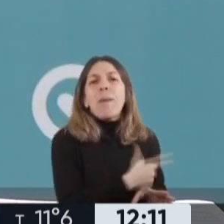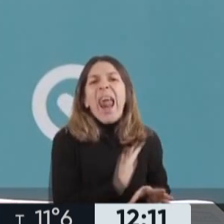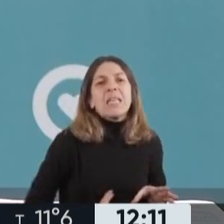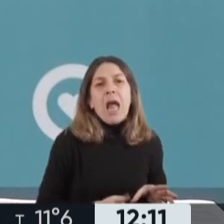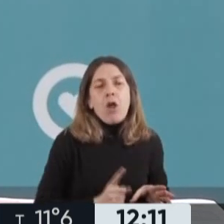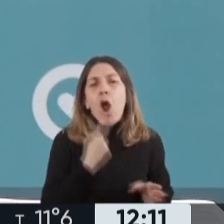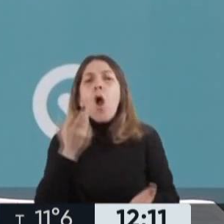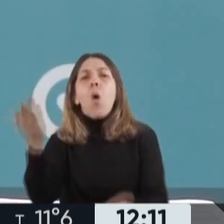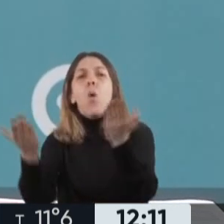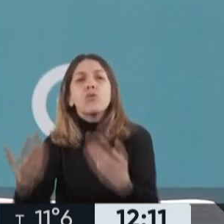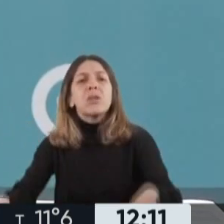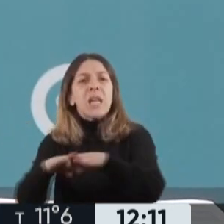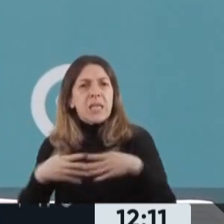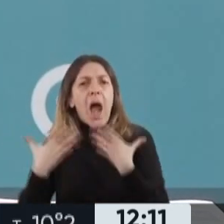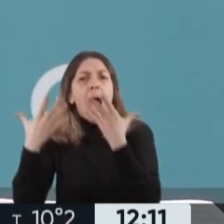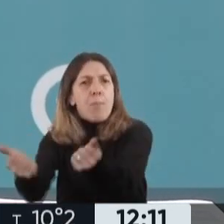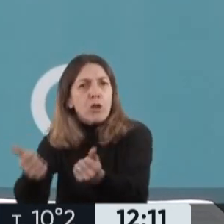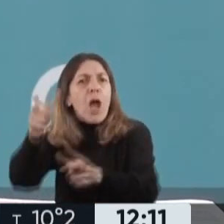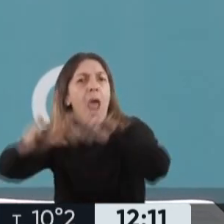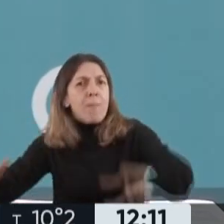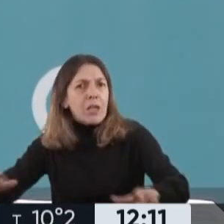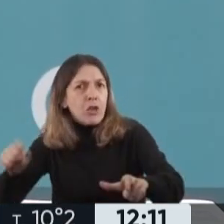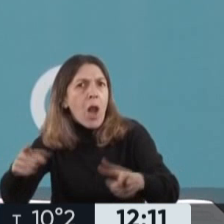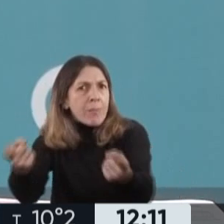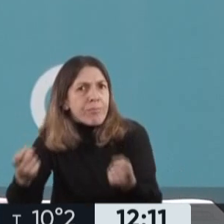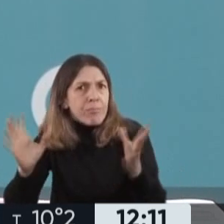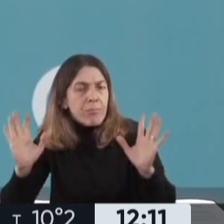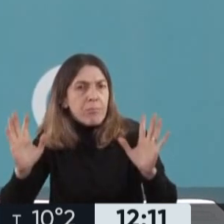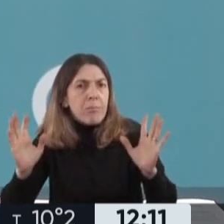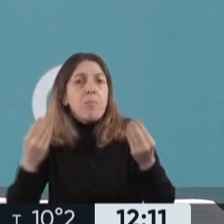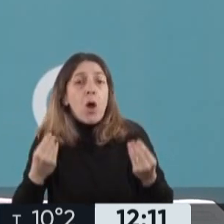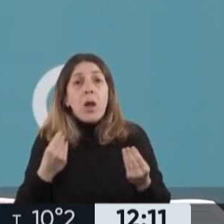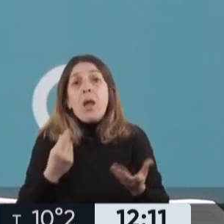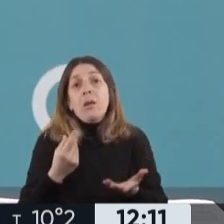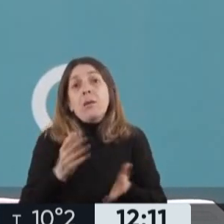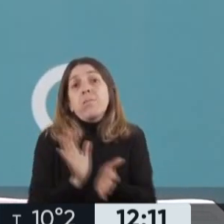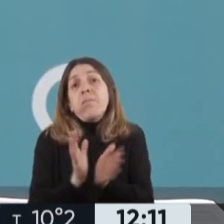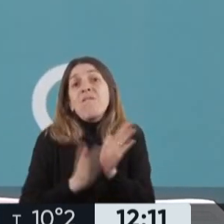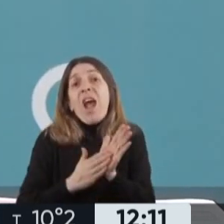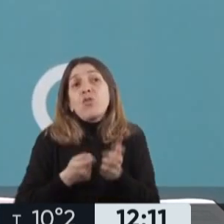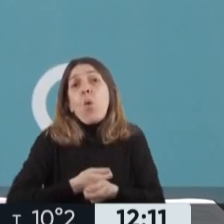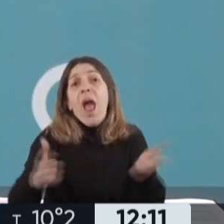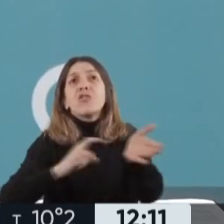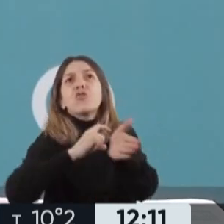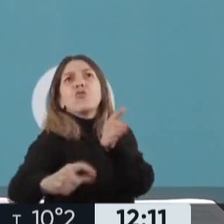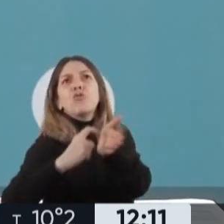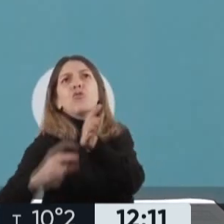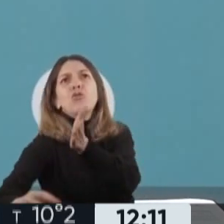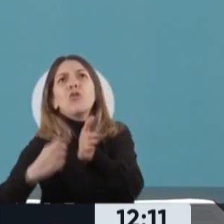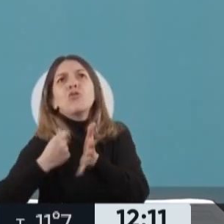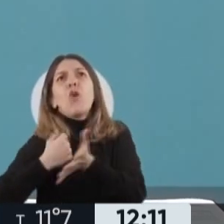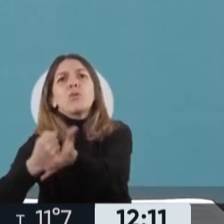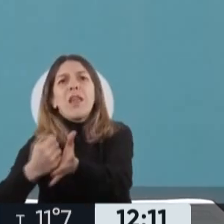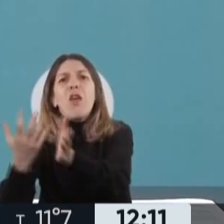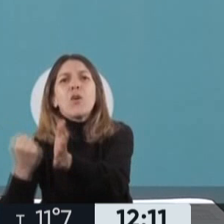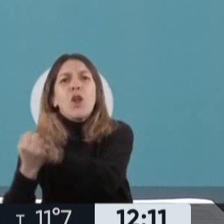en función de la utilización del esfuerzo del Estado, porque en definitiva el subsidio es el tesoro y el tesoro es el esfuerzo